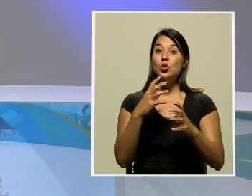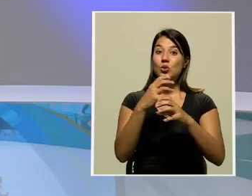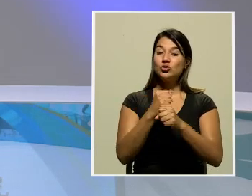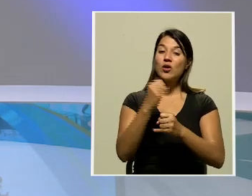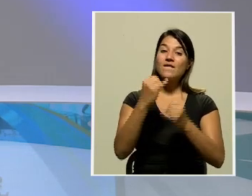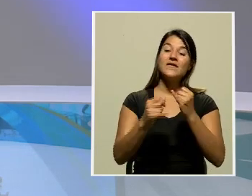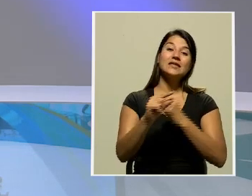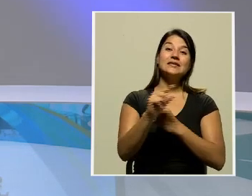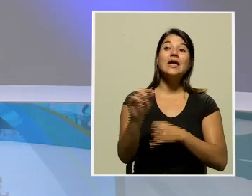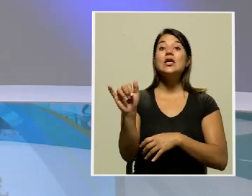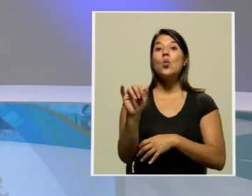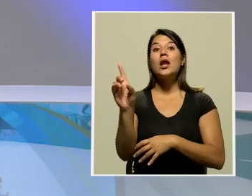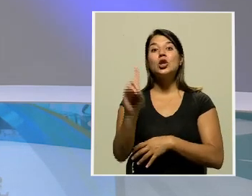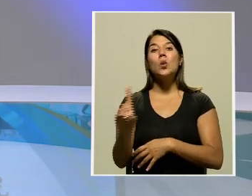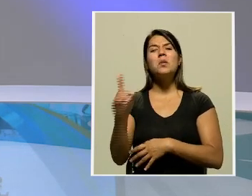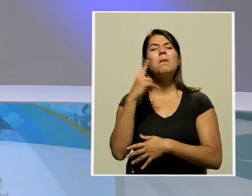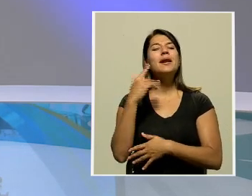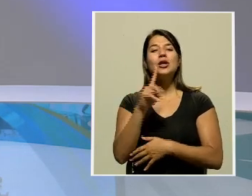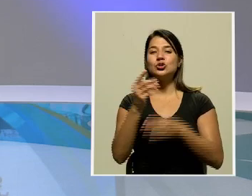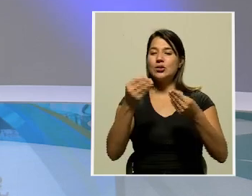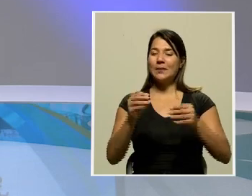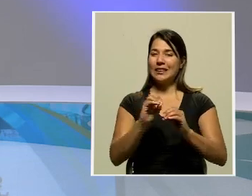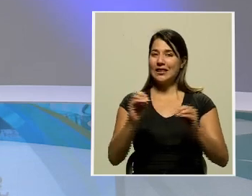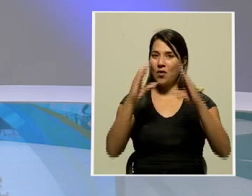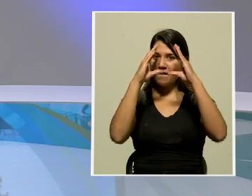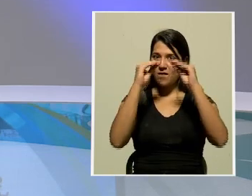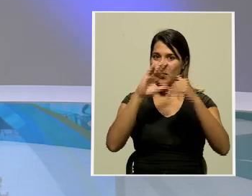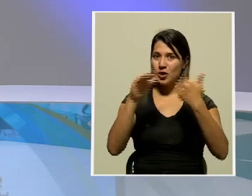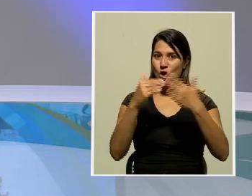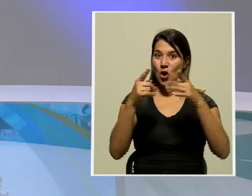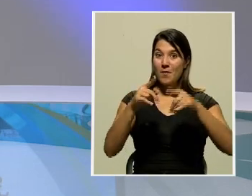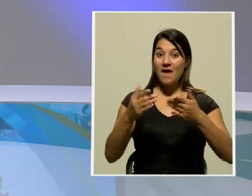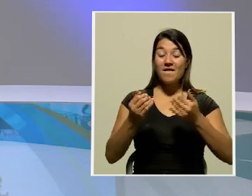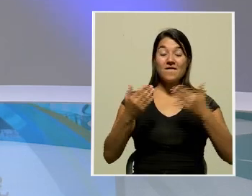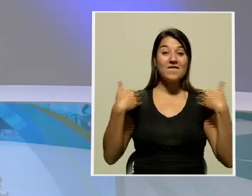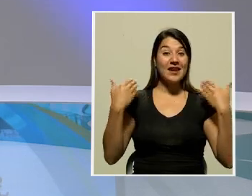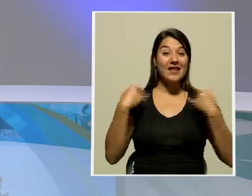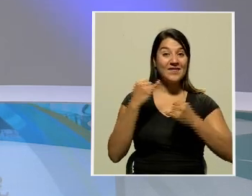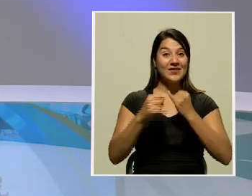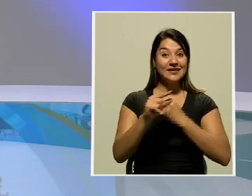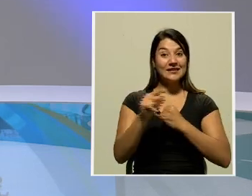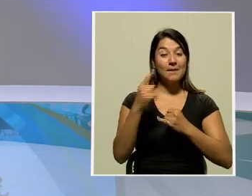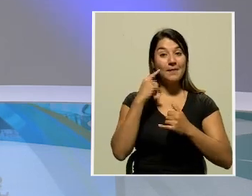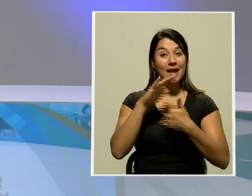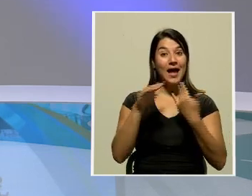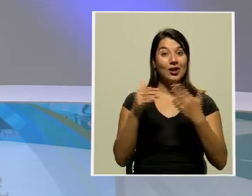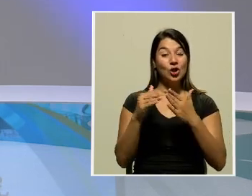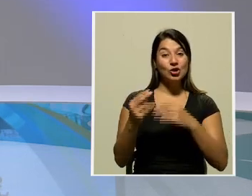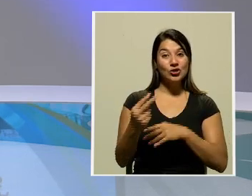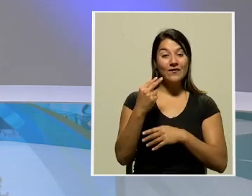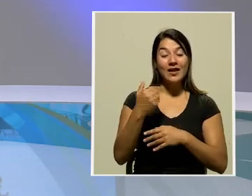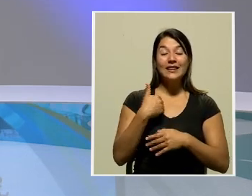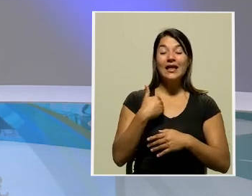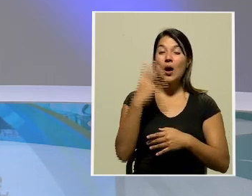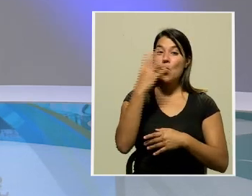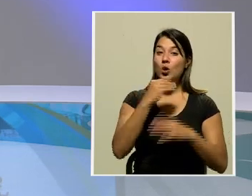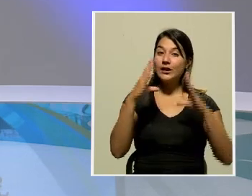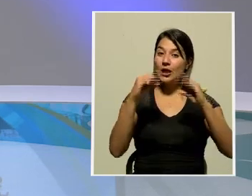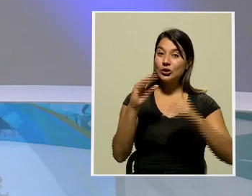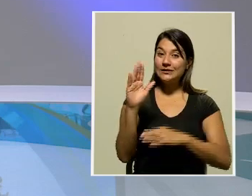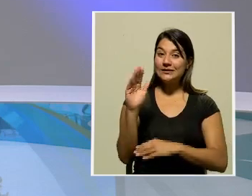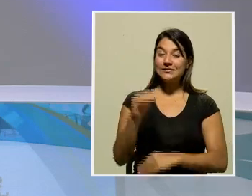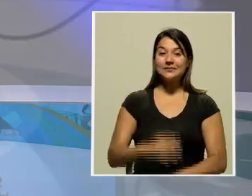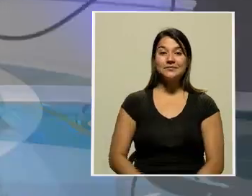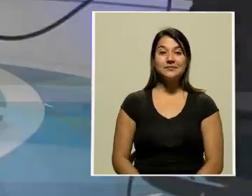de fin de semana, al igual que el domingo, para que no se pierda detalle de lo que sucede. Y feliz fin de semana a todos los que nos sintonizan. Que tengan una linda noche. Hasta luego.